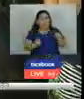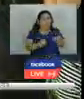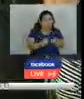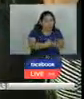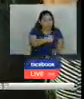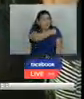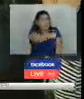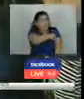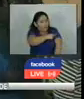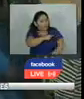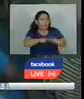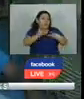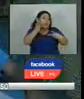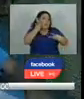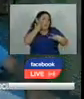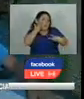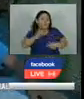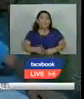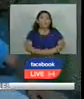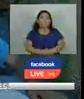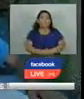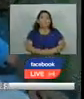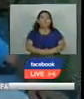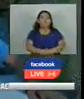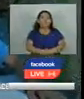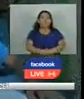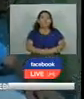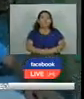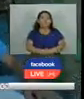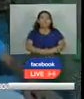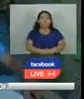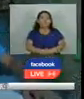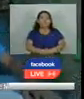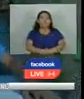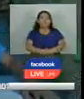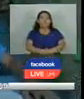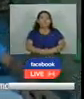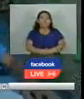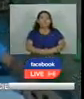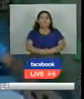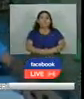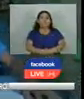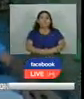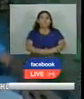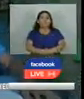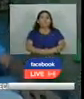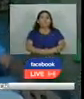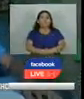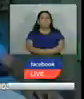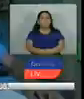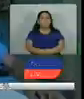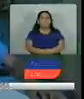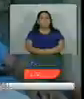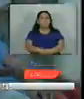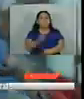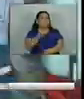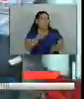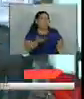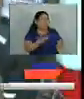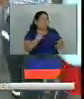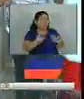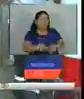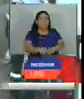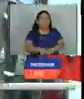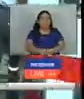rescatistas y mamás ¿Así era verdad? Sí ¿Qué te explicó el maestro de eso?